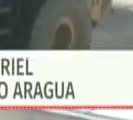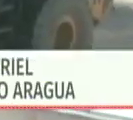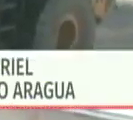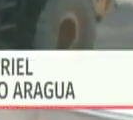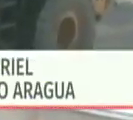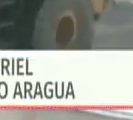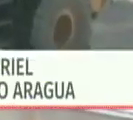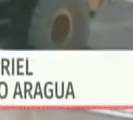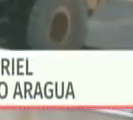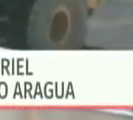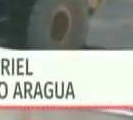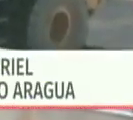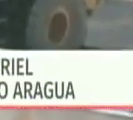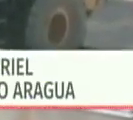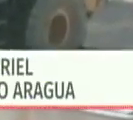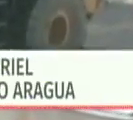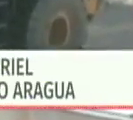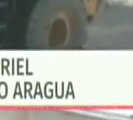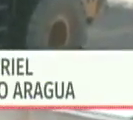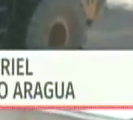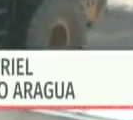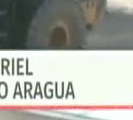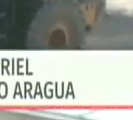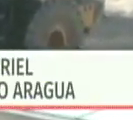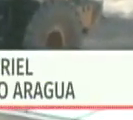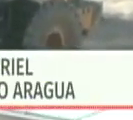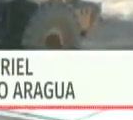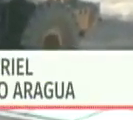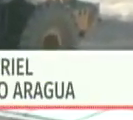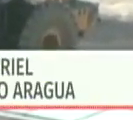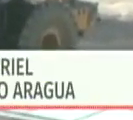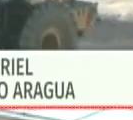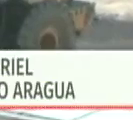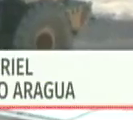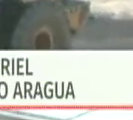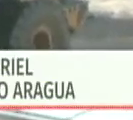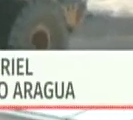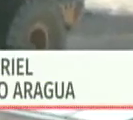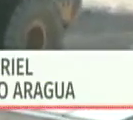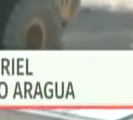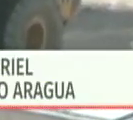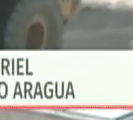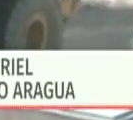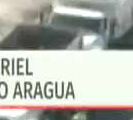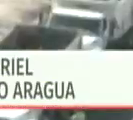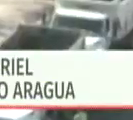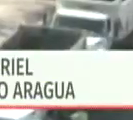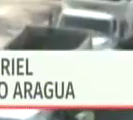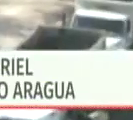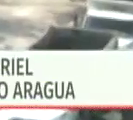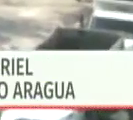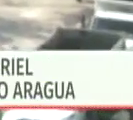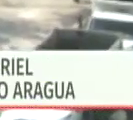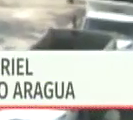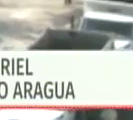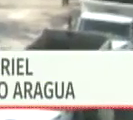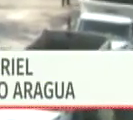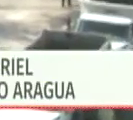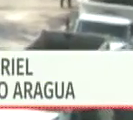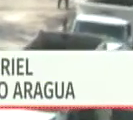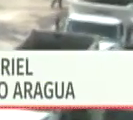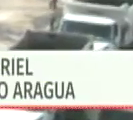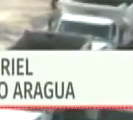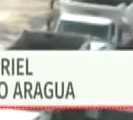carpeta corrida o ya sea tipo BAC con unos mixers tipo BERCAN que tenemos para hacer el bacheo en todos los 18 municipios del estado misión